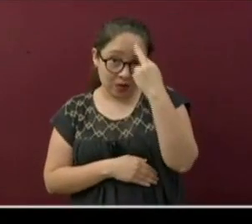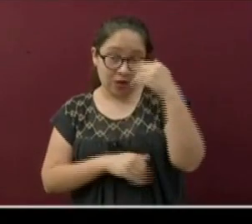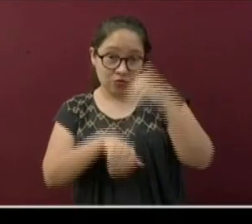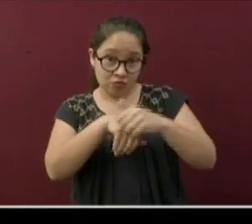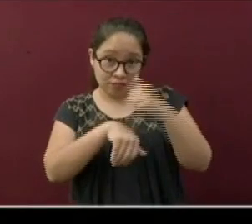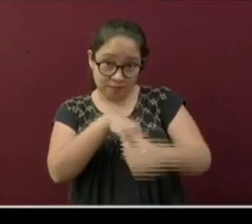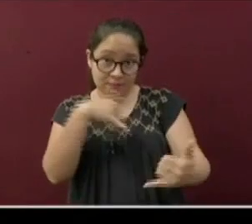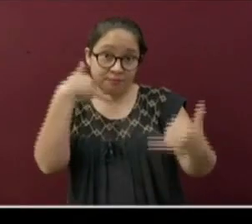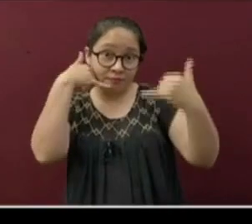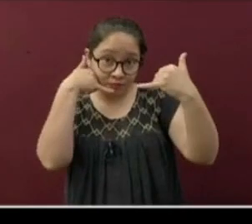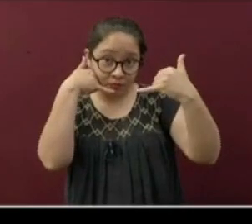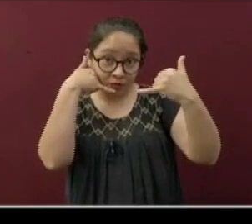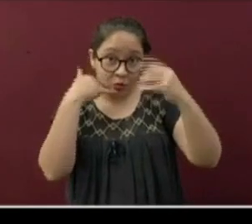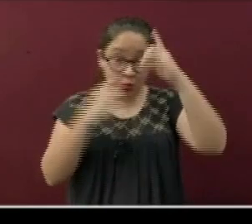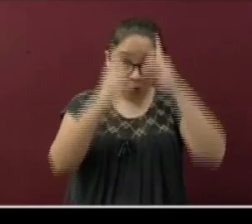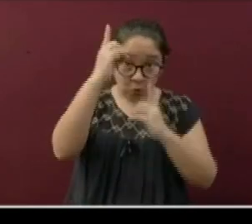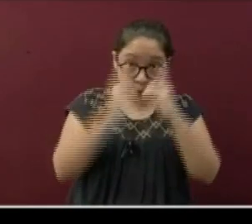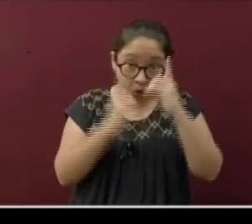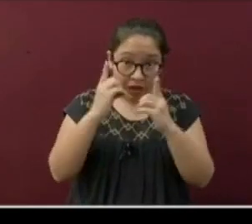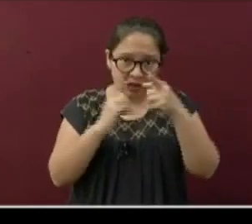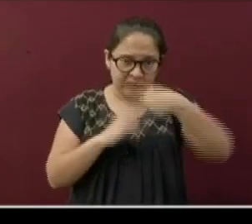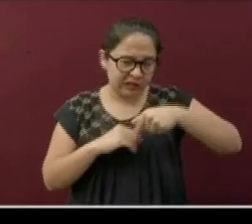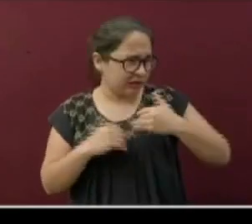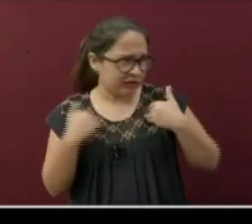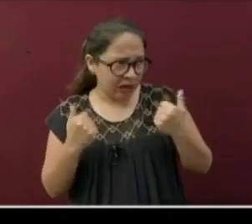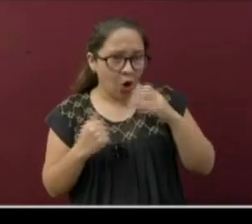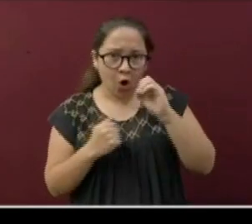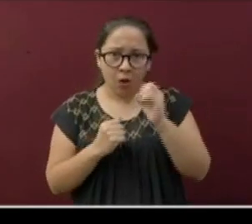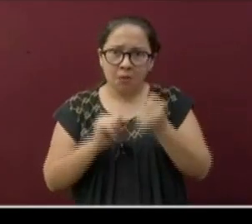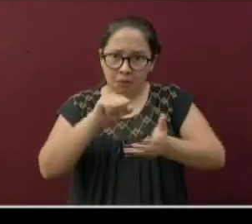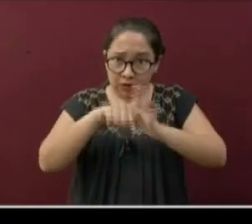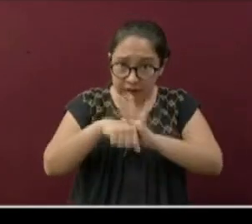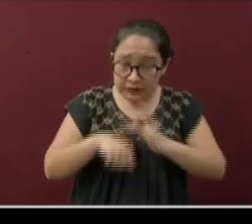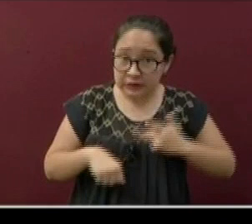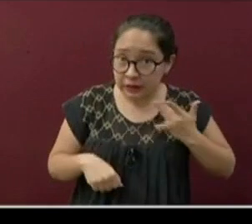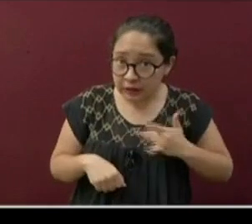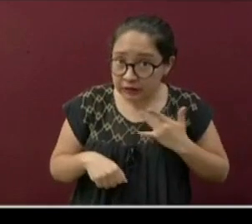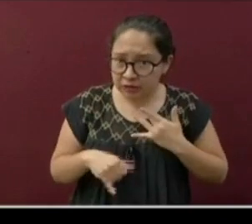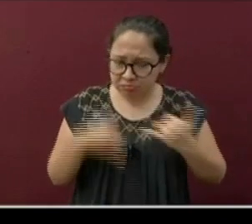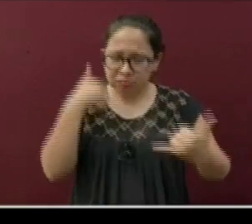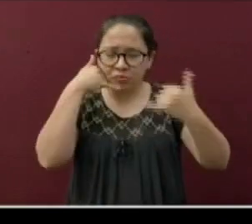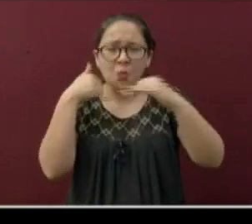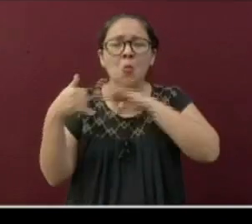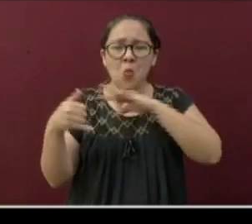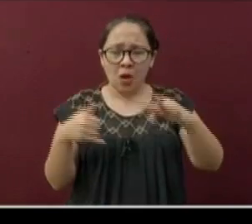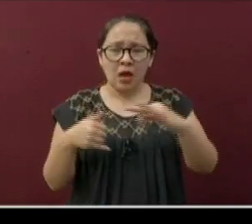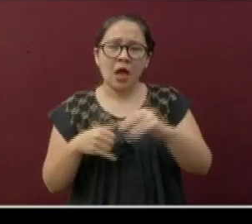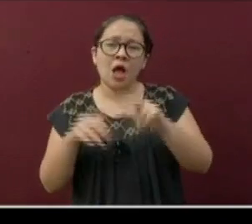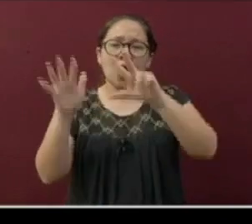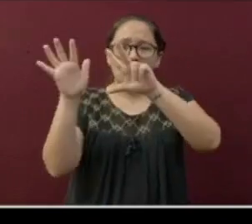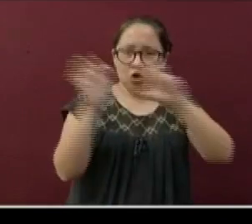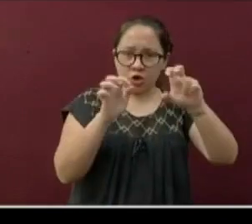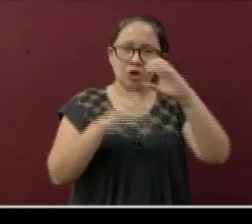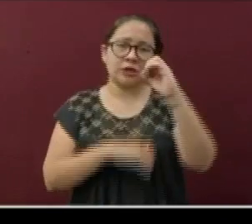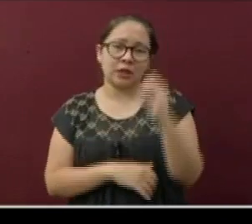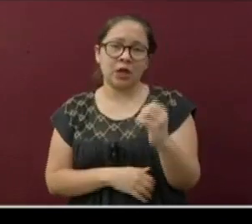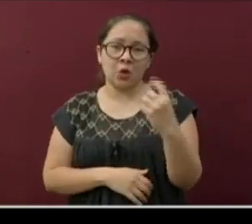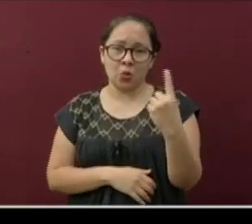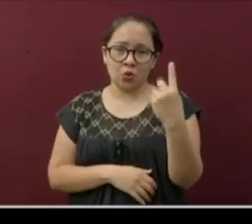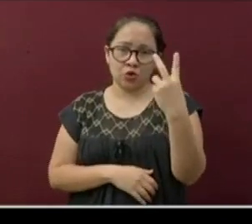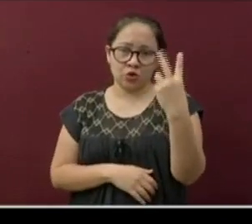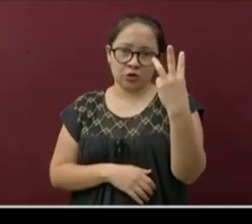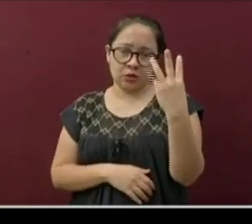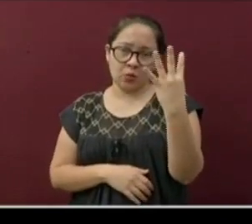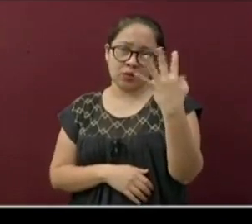atención para dudas o síntomas de la enfermedad el 800-0123